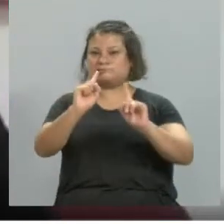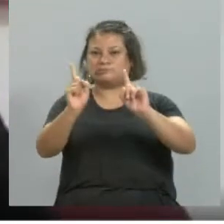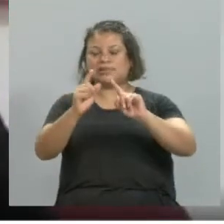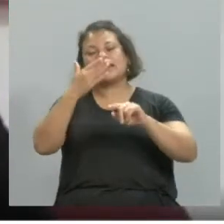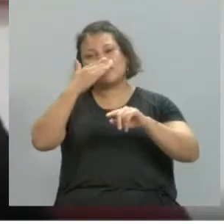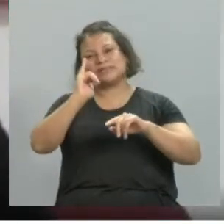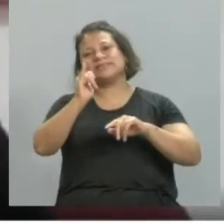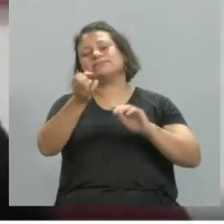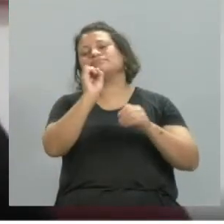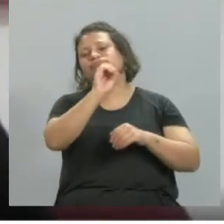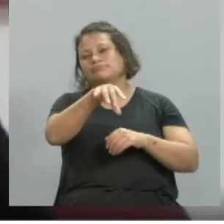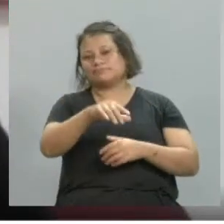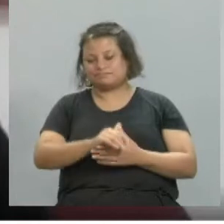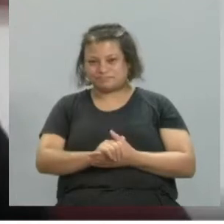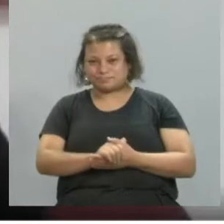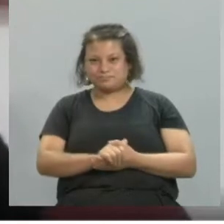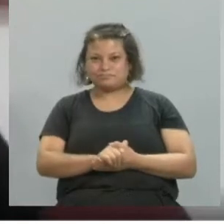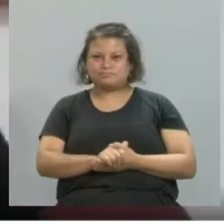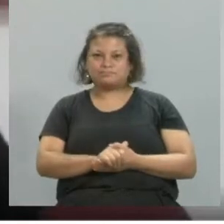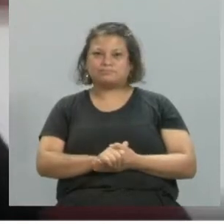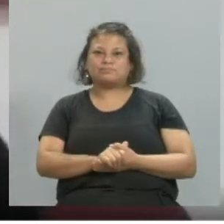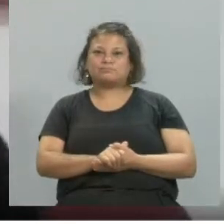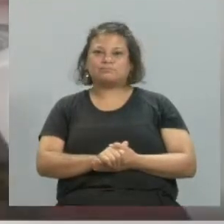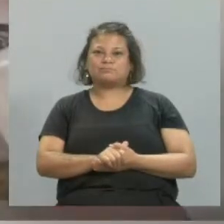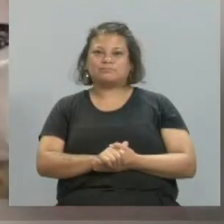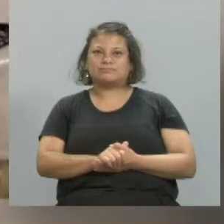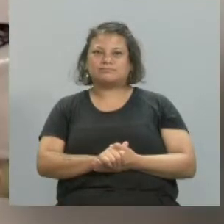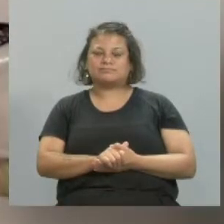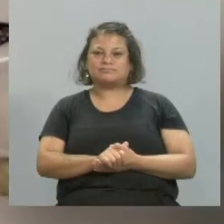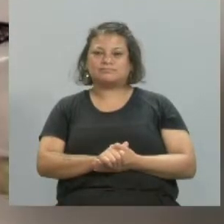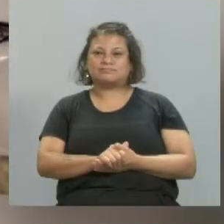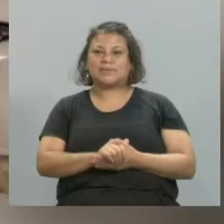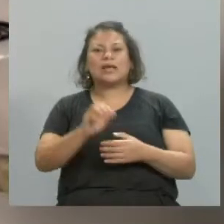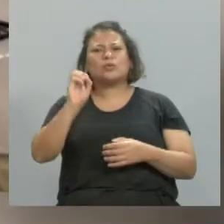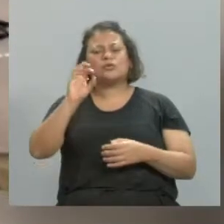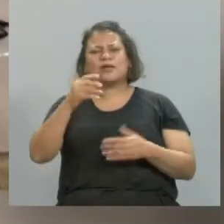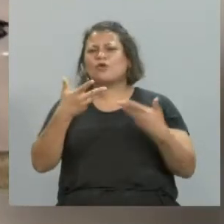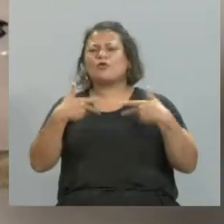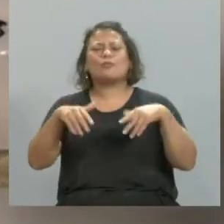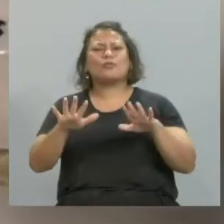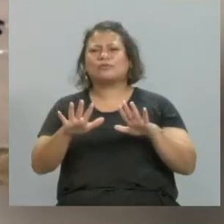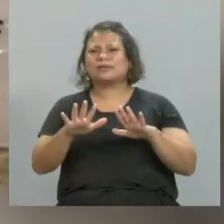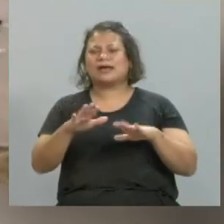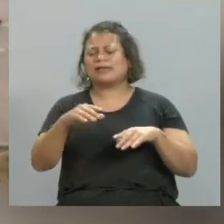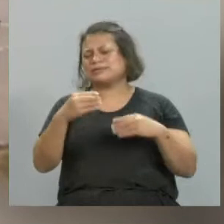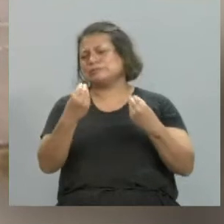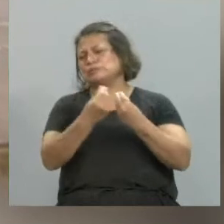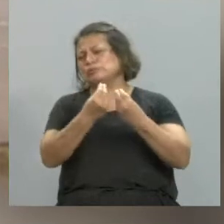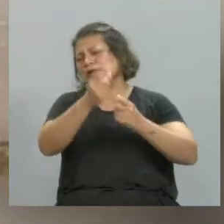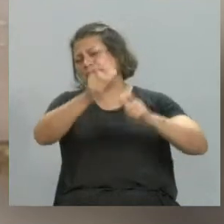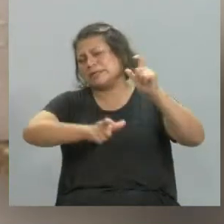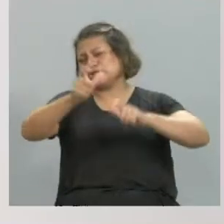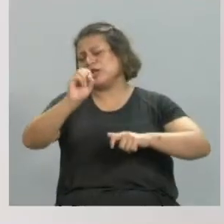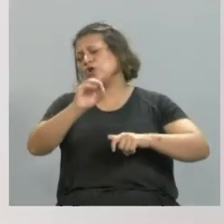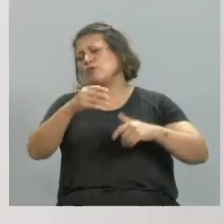lo paso y lo comparto en las redes. ¿Sabés qué pasa? Tengo un nombre muy común, hay una cantidad de Juan Castillo. Por eso los